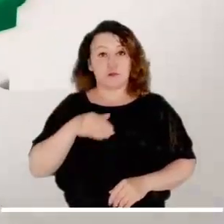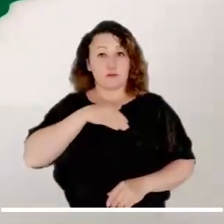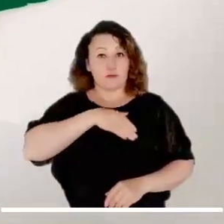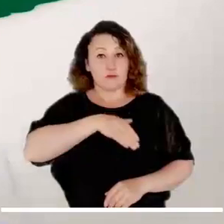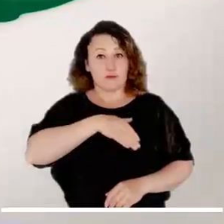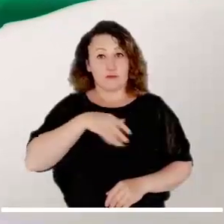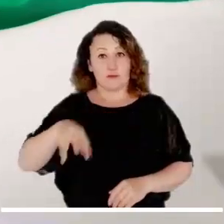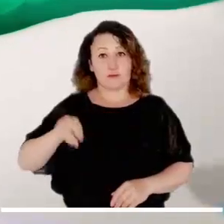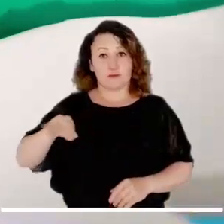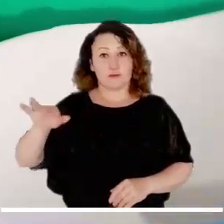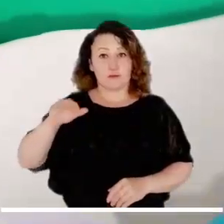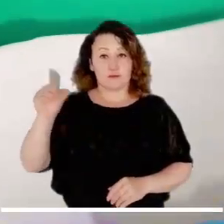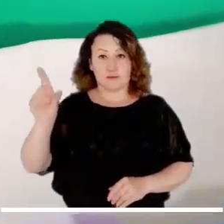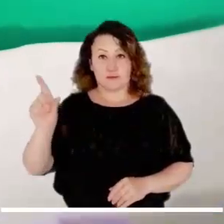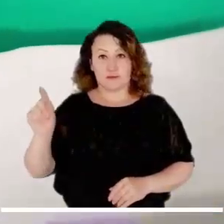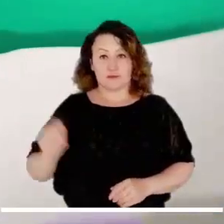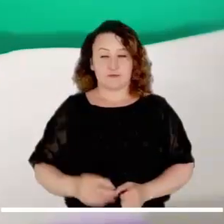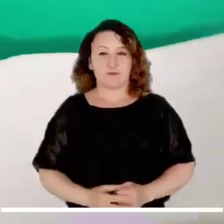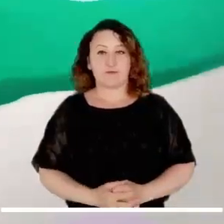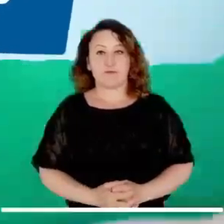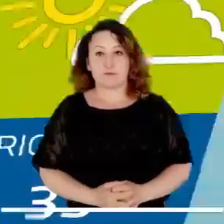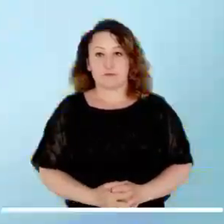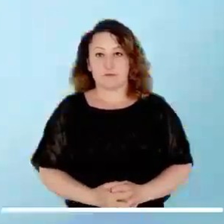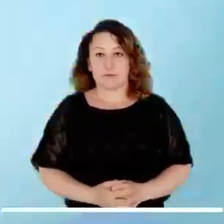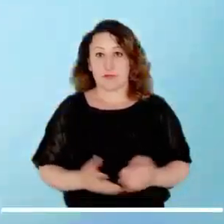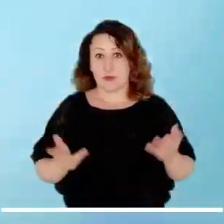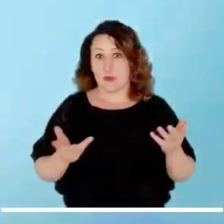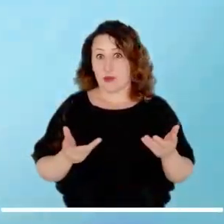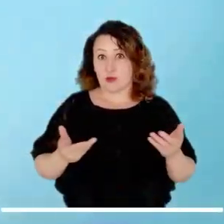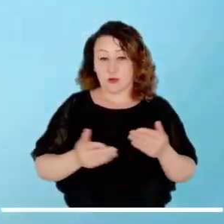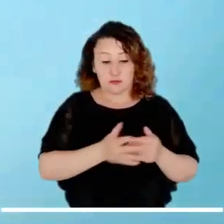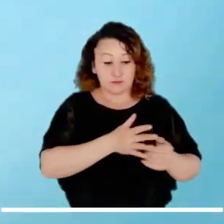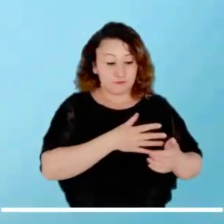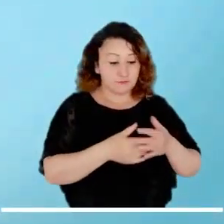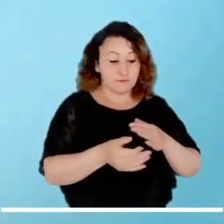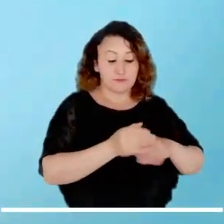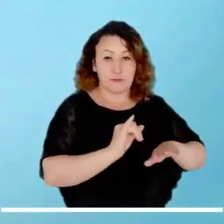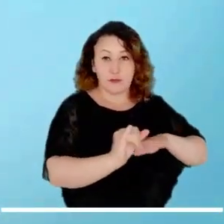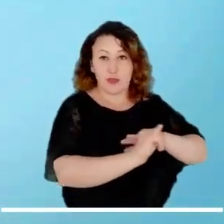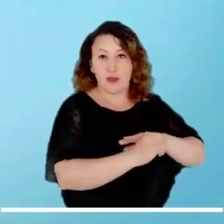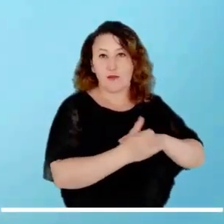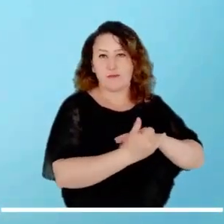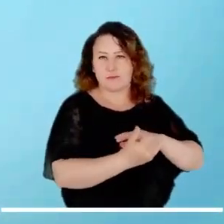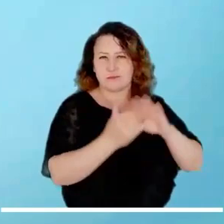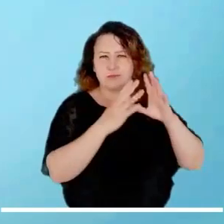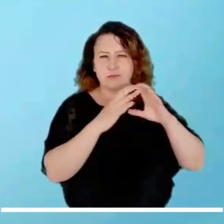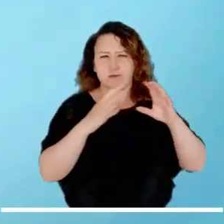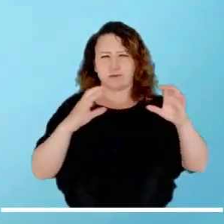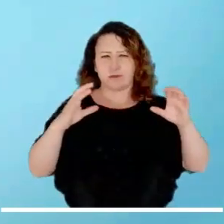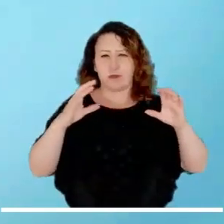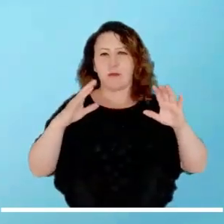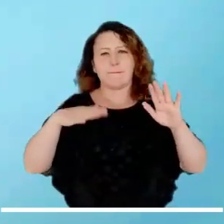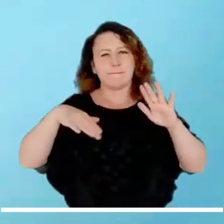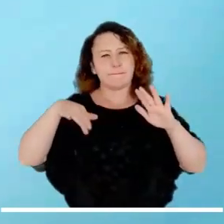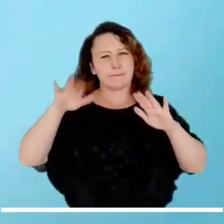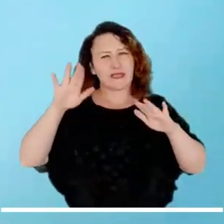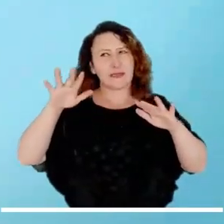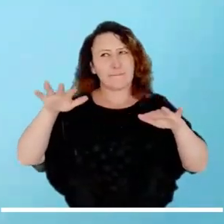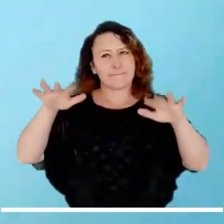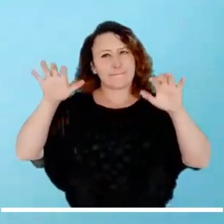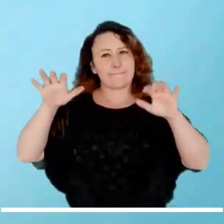Magdalena y Cesar. Mientras tanto, en el archipiélago se pronostica una tarde semi-nublada y con condiciones